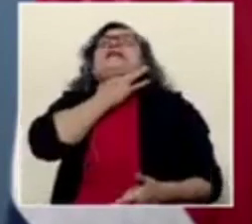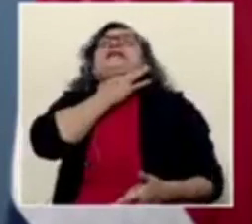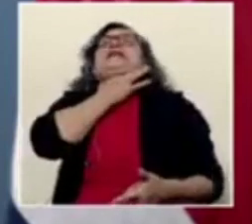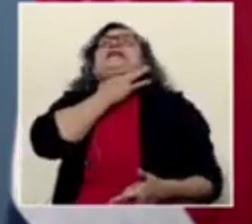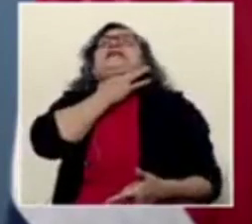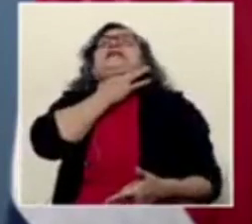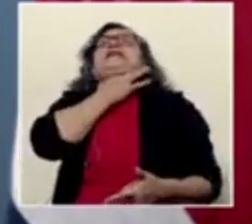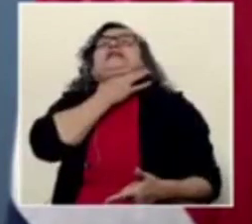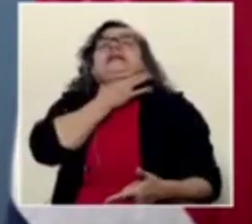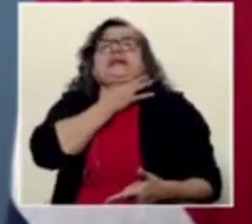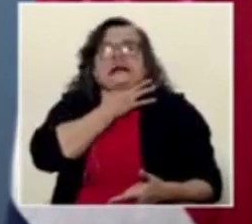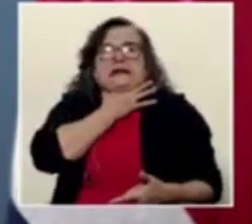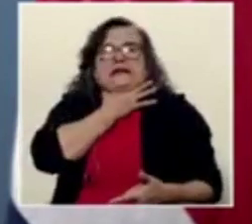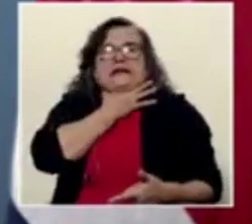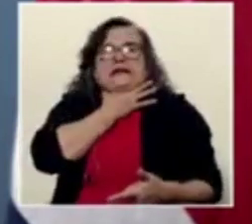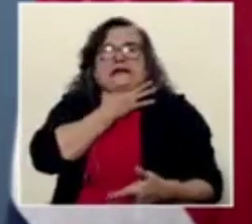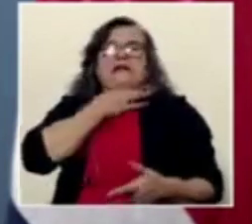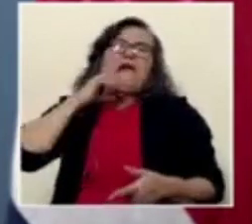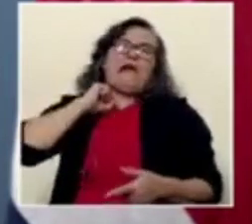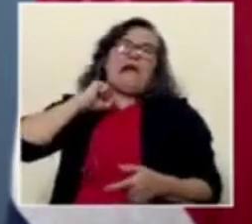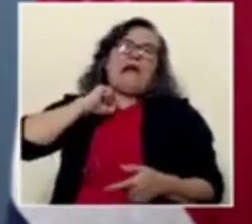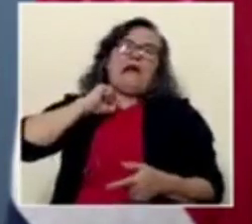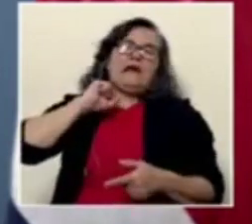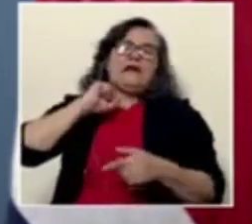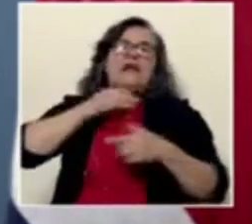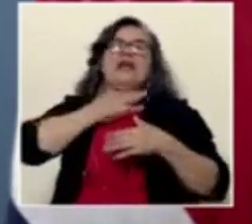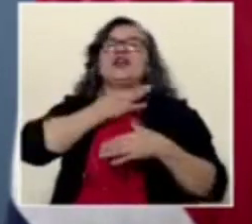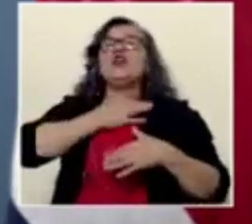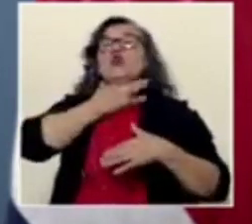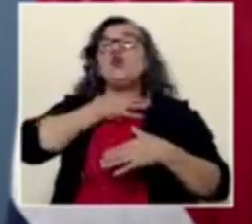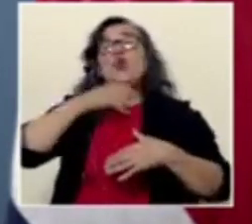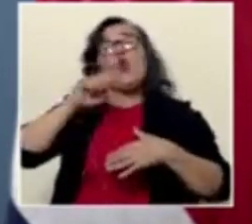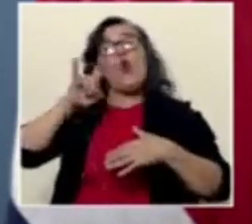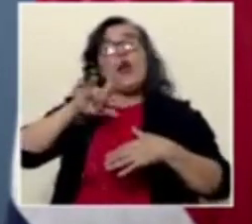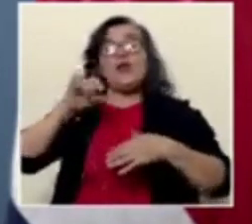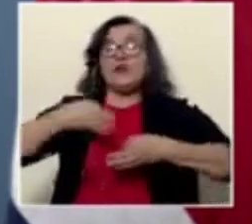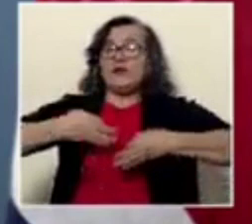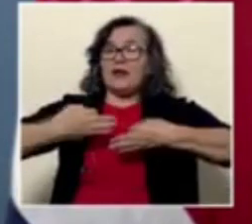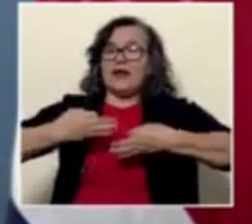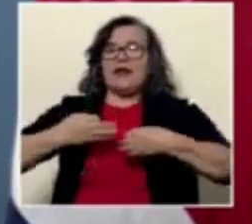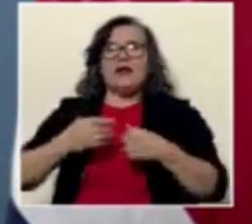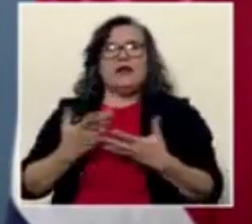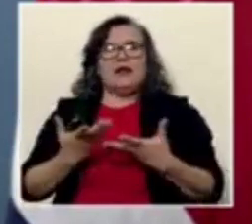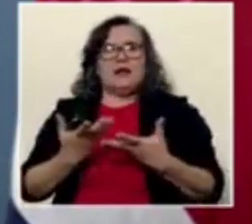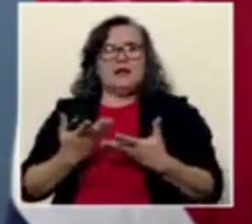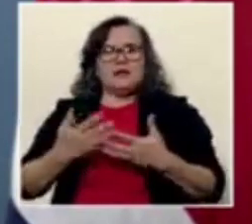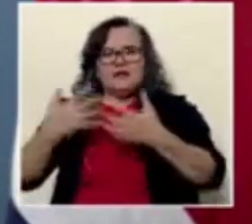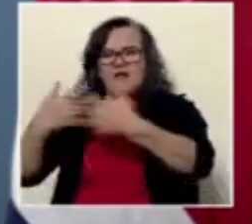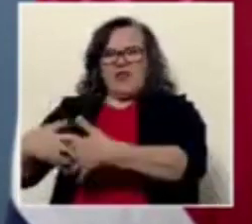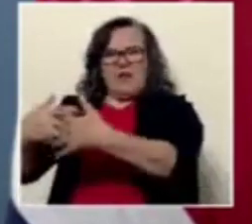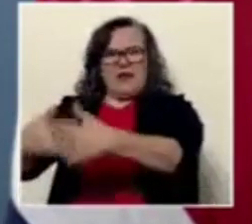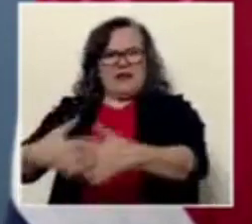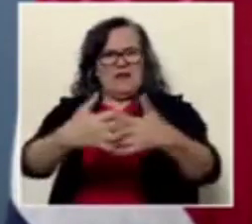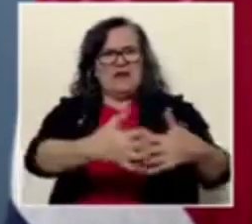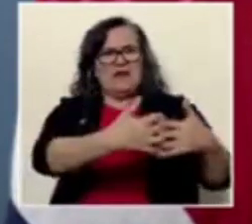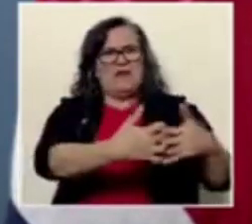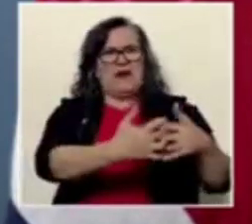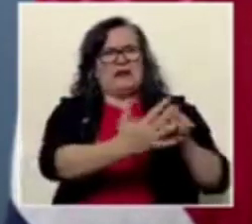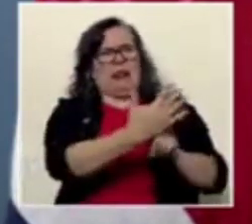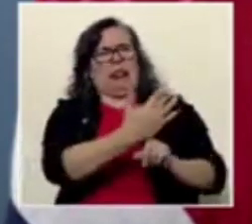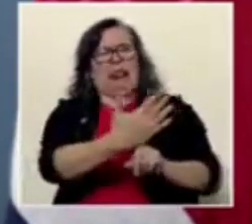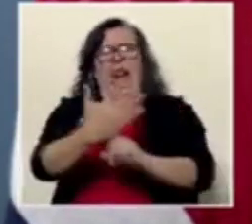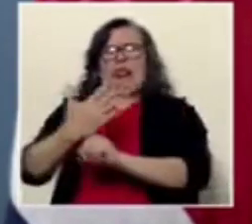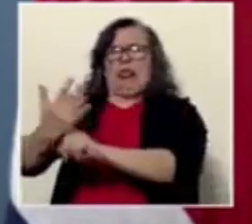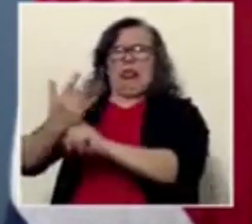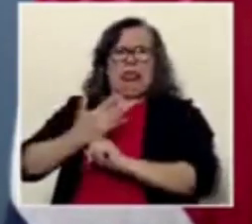o en el cuello para ser más elegante, de empresas que han monopolizado